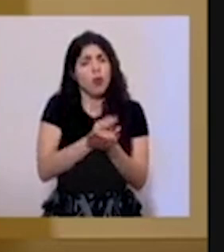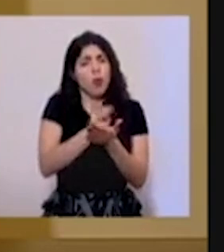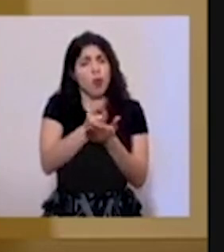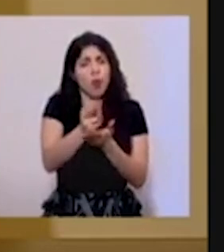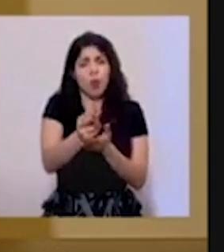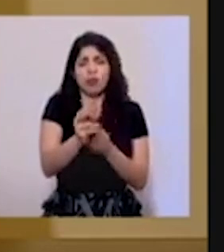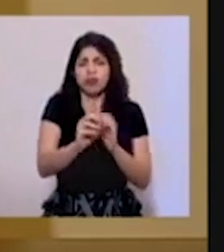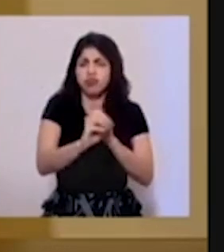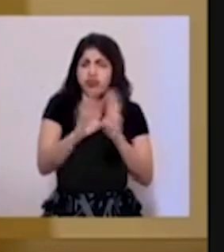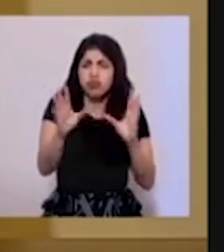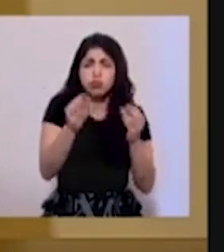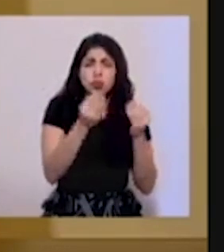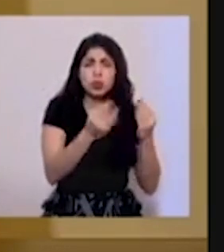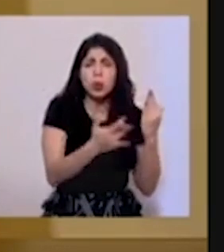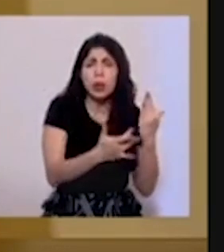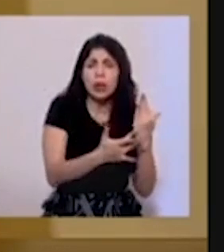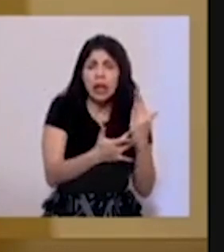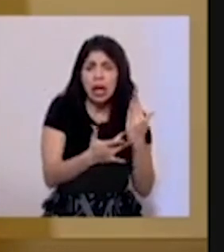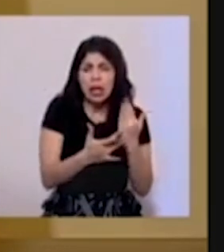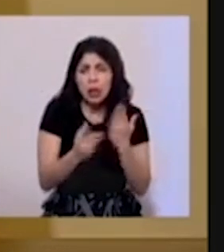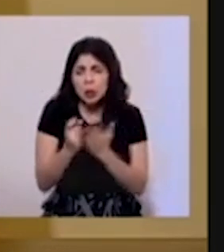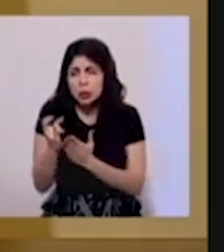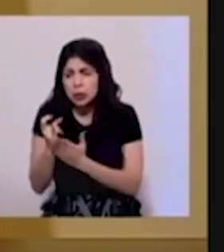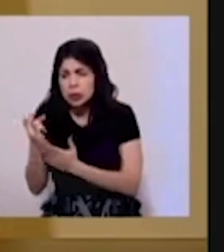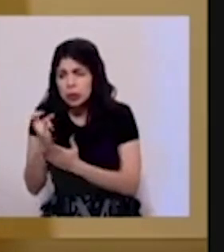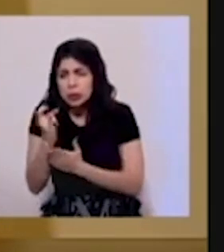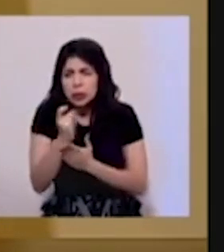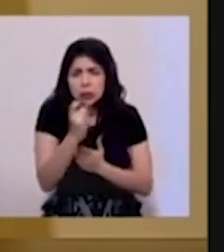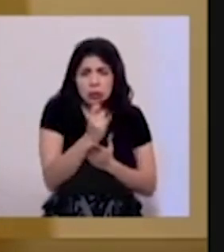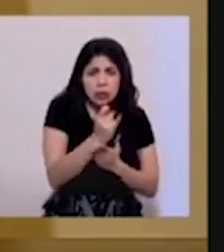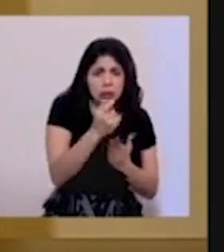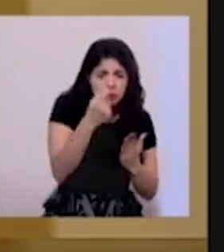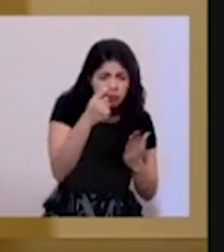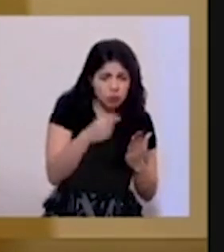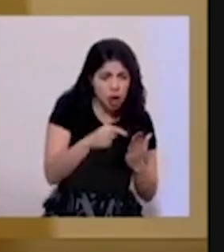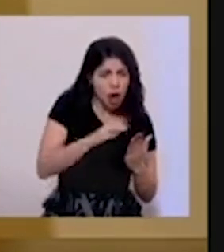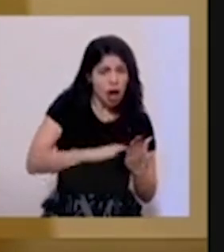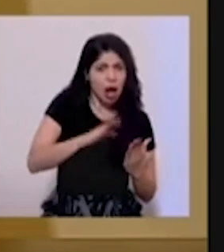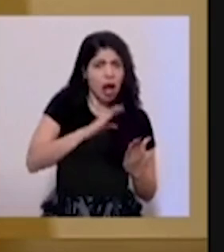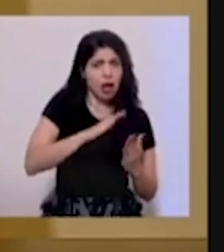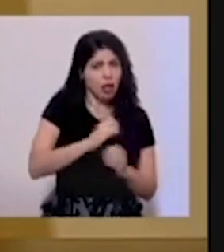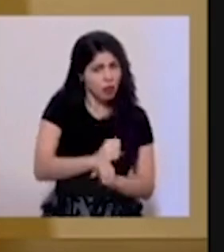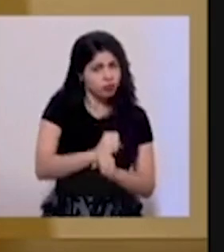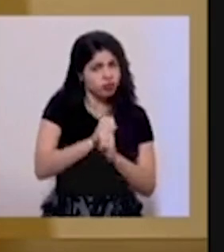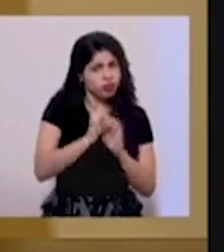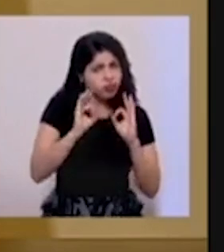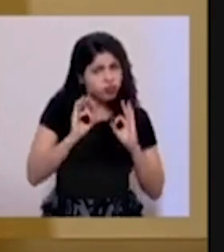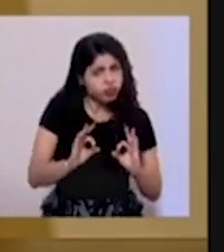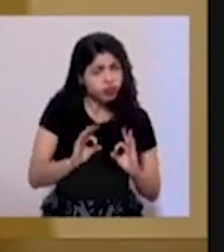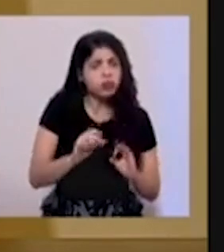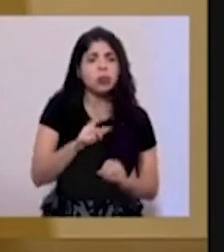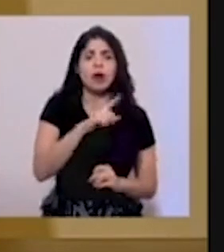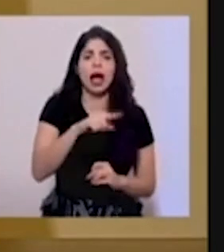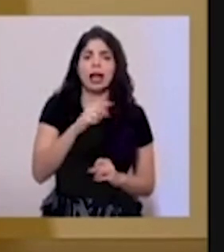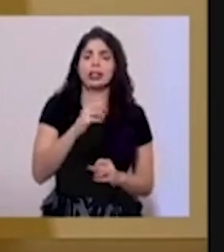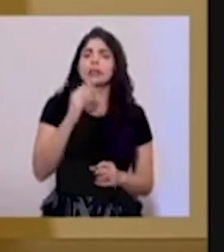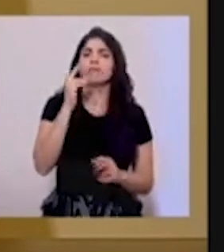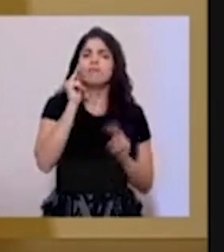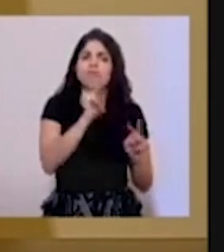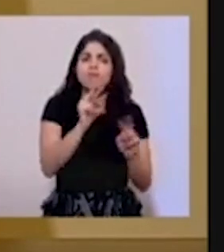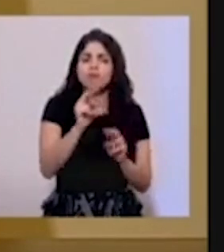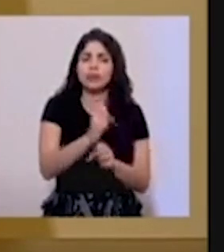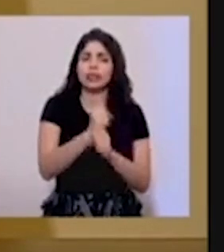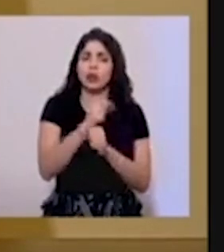pasa por muchas manos de técnicos que verifican la calidad y están pendientes de que los datos sean